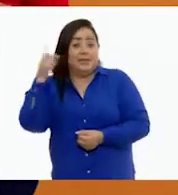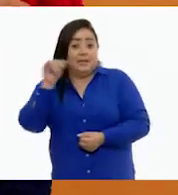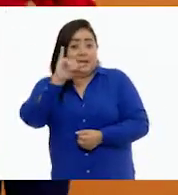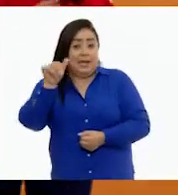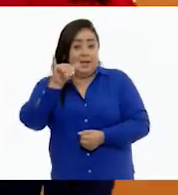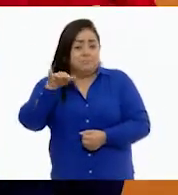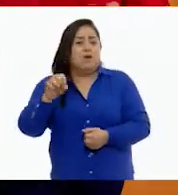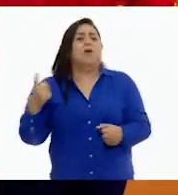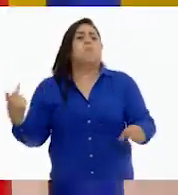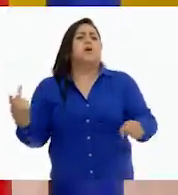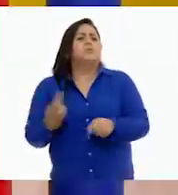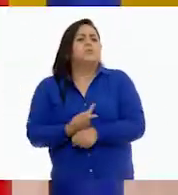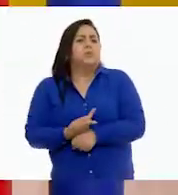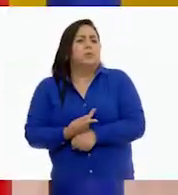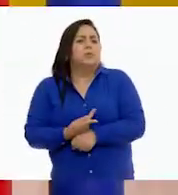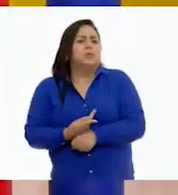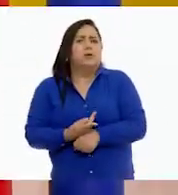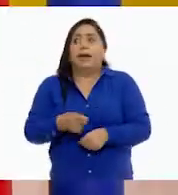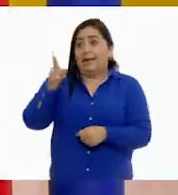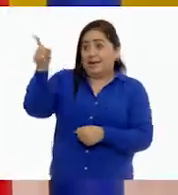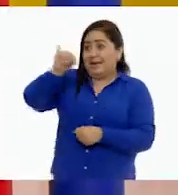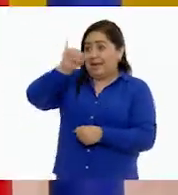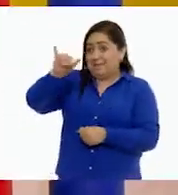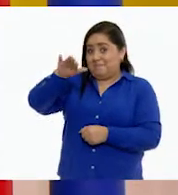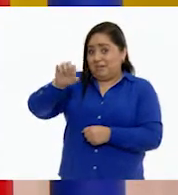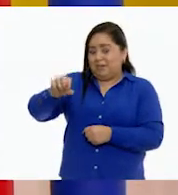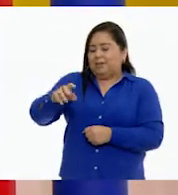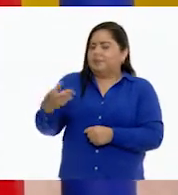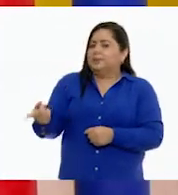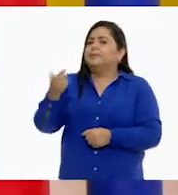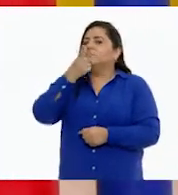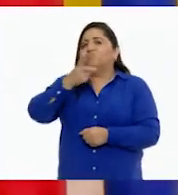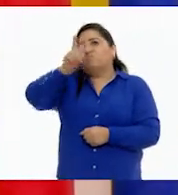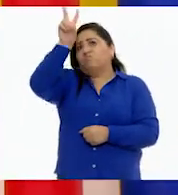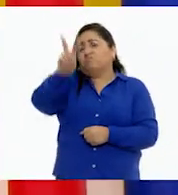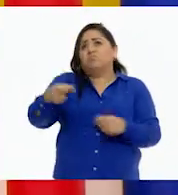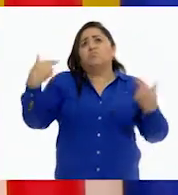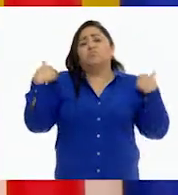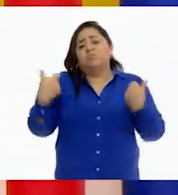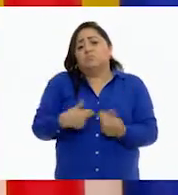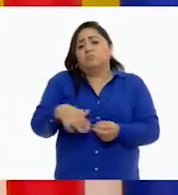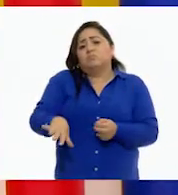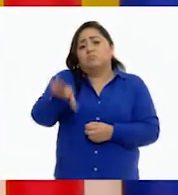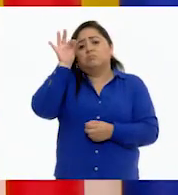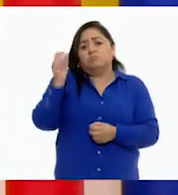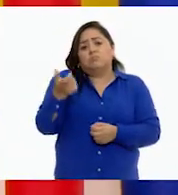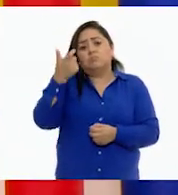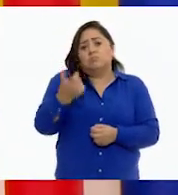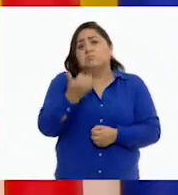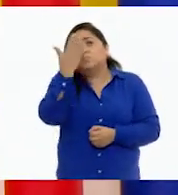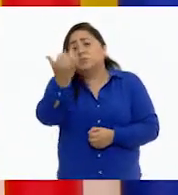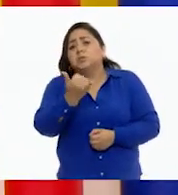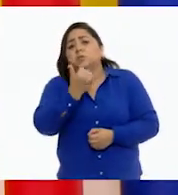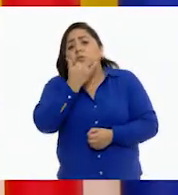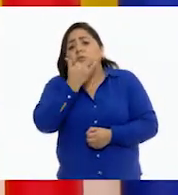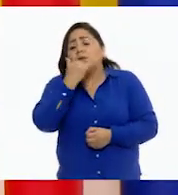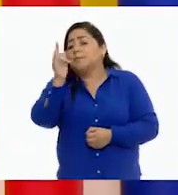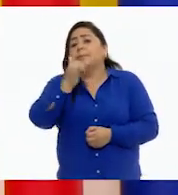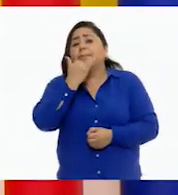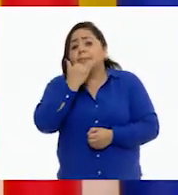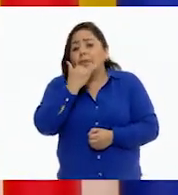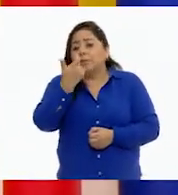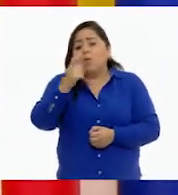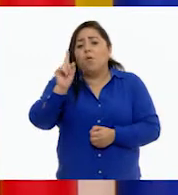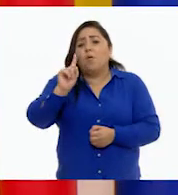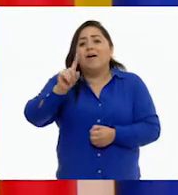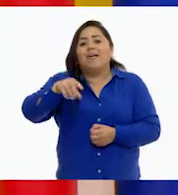de Jaime, ¿qué fue lo que pasó? En el caso de Jaime, pues tuvo que decirle la verdad a la maestra y pedirle disculpas porque había olvidado su tarea.